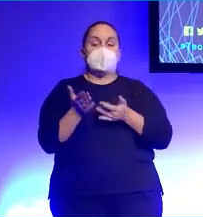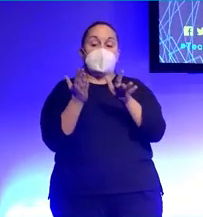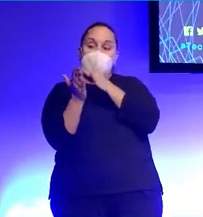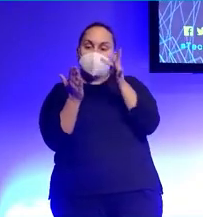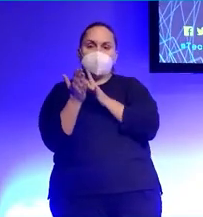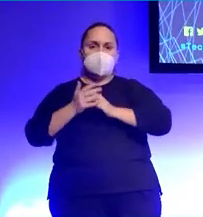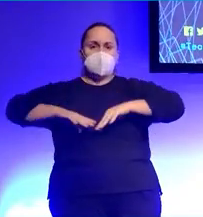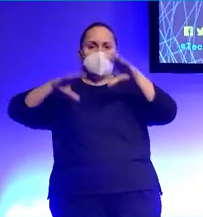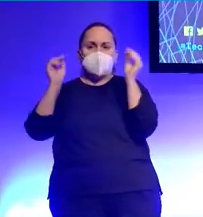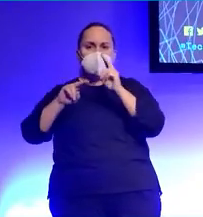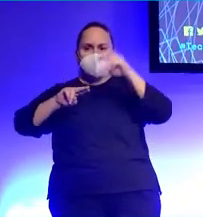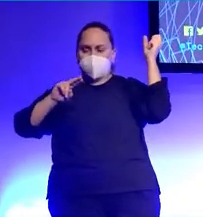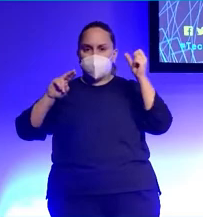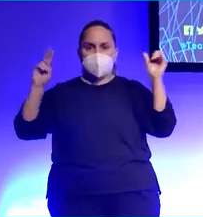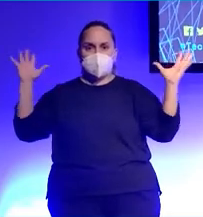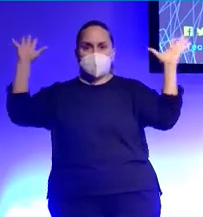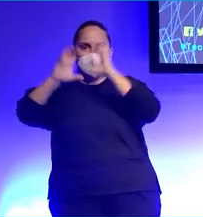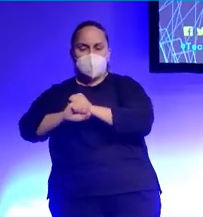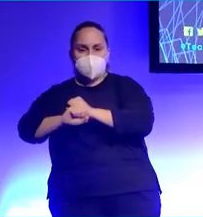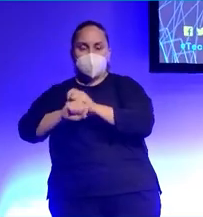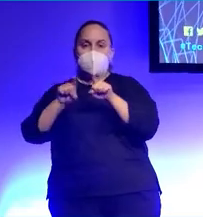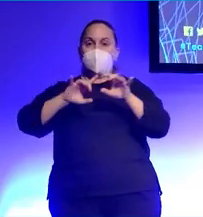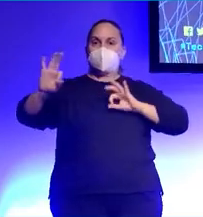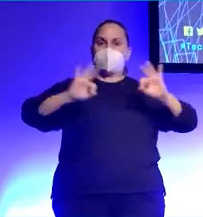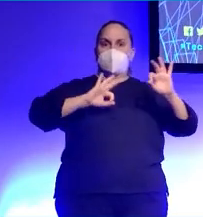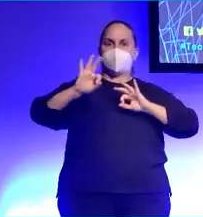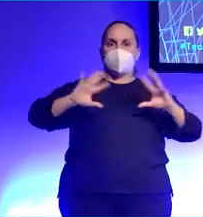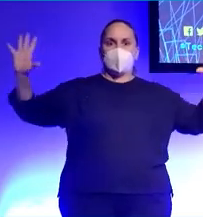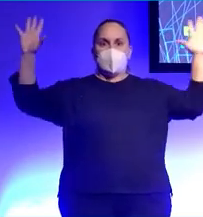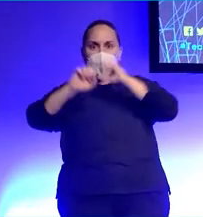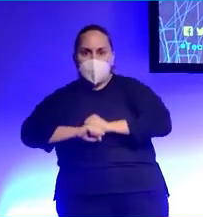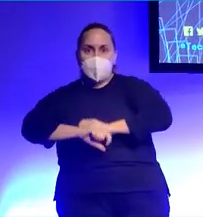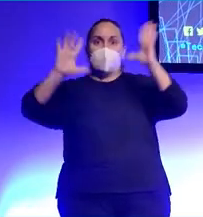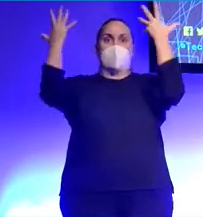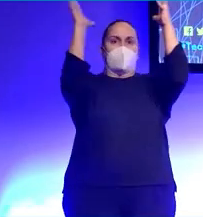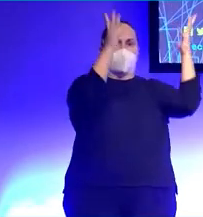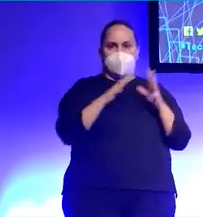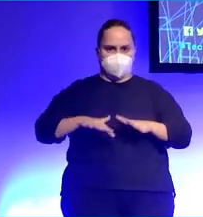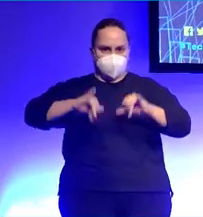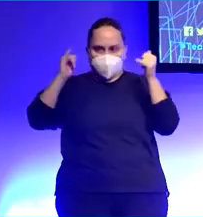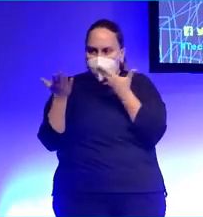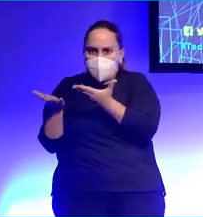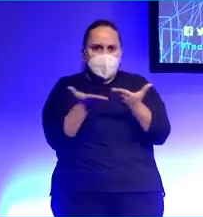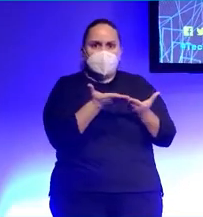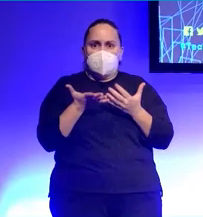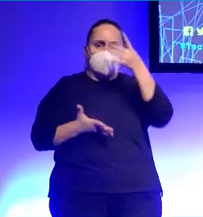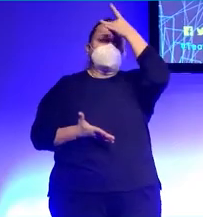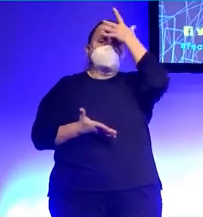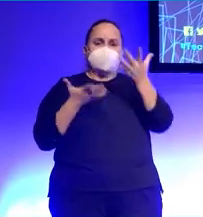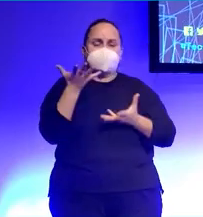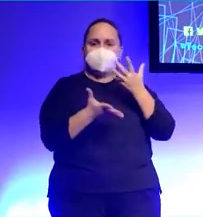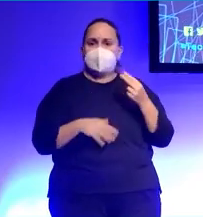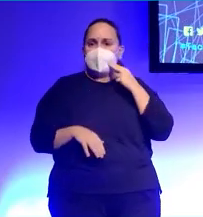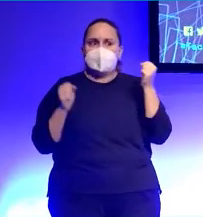como si de una obra de teatro se tratase, pero sin ovación final. Claro, yo entré en pánico y busqué la tienda de tecnología más cercana.